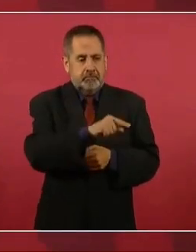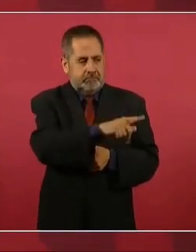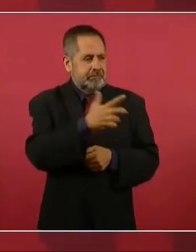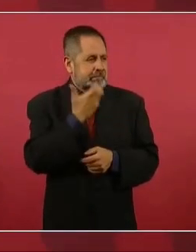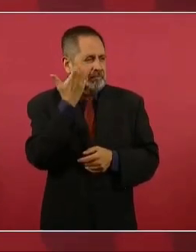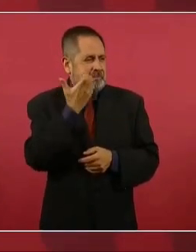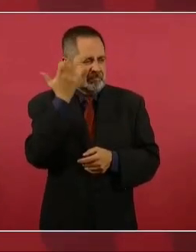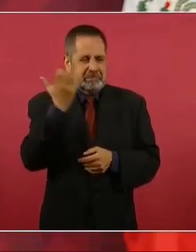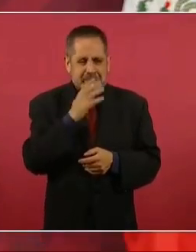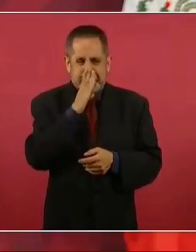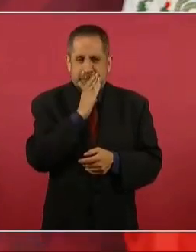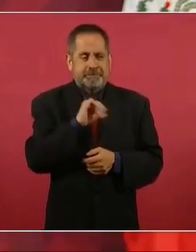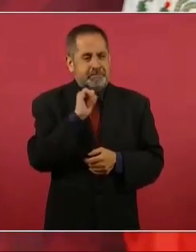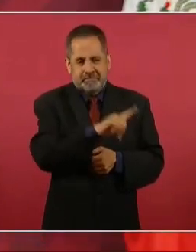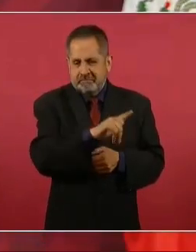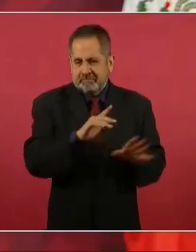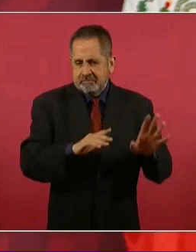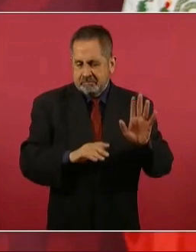Chueco.